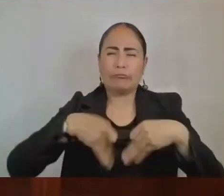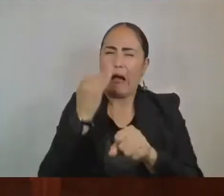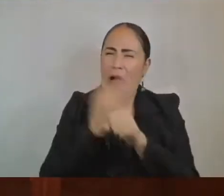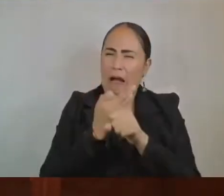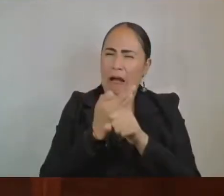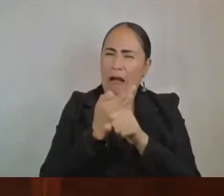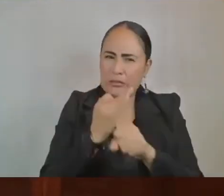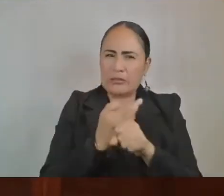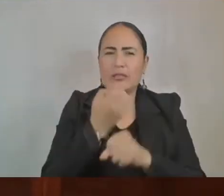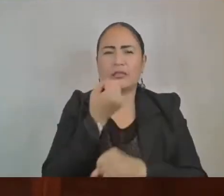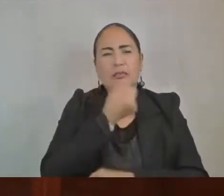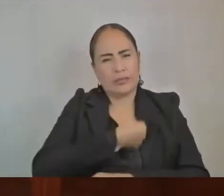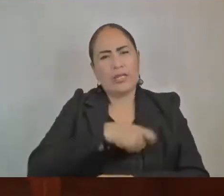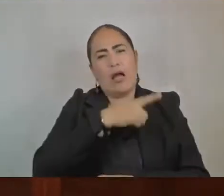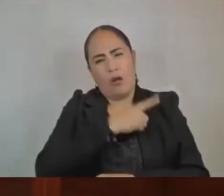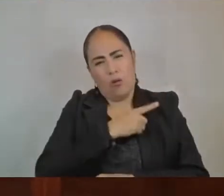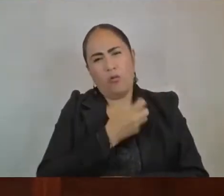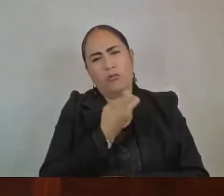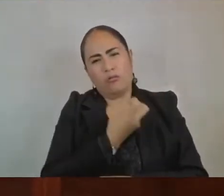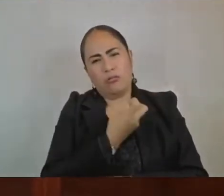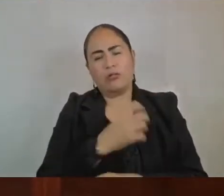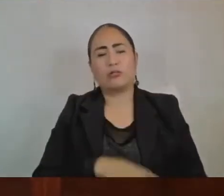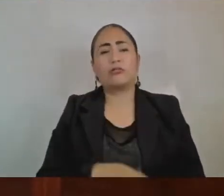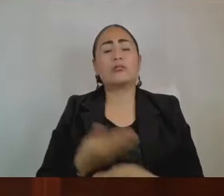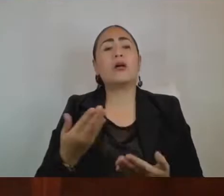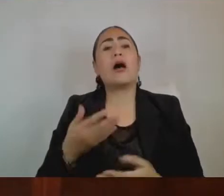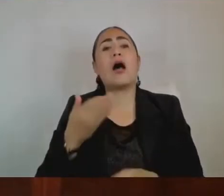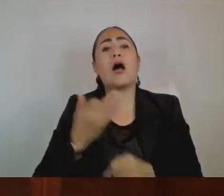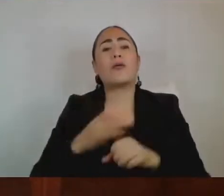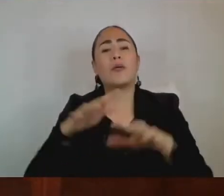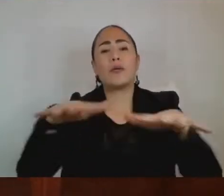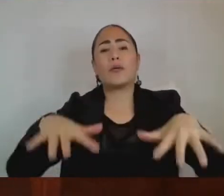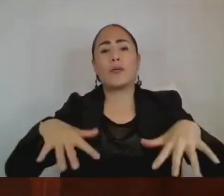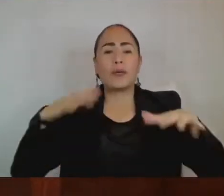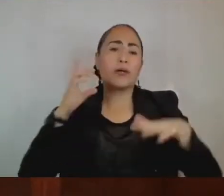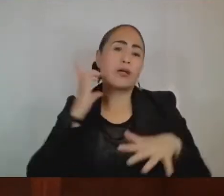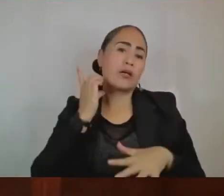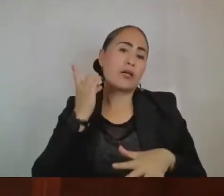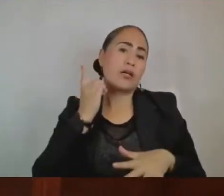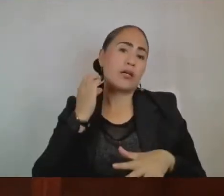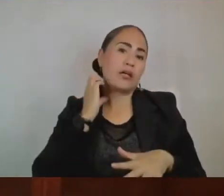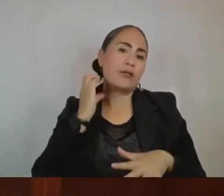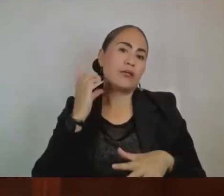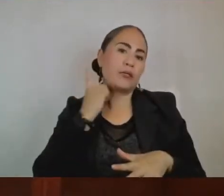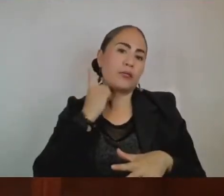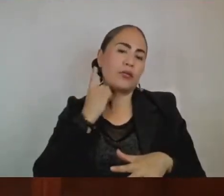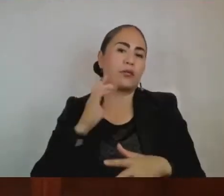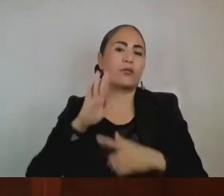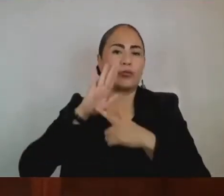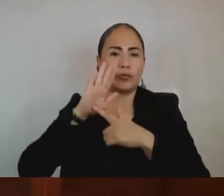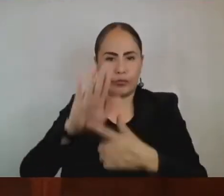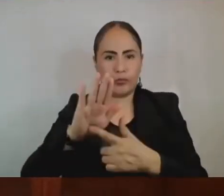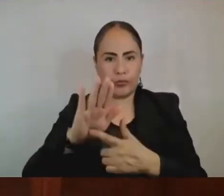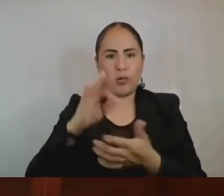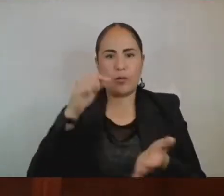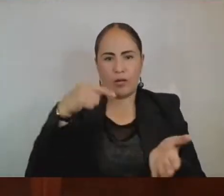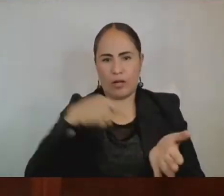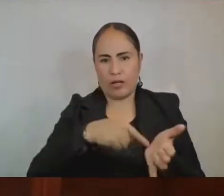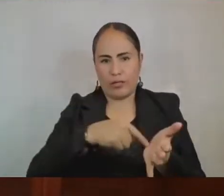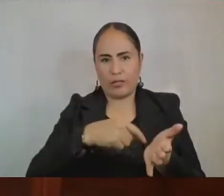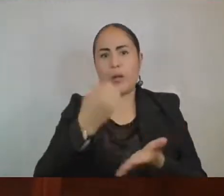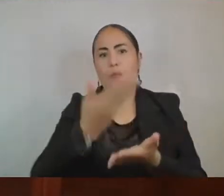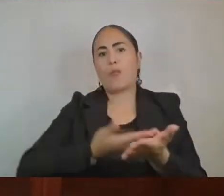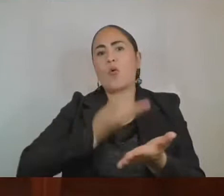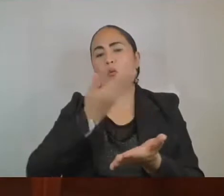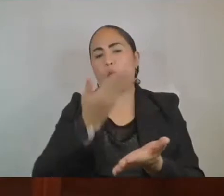Es por lo anterior que ponemos a consideración de esta honorable soberanía el presente punto de acuerdo para que de considerar lo procedente se